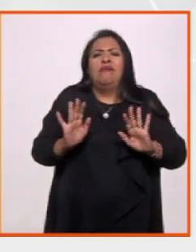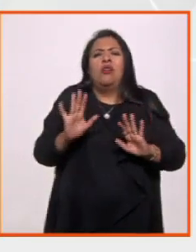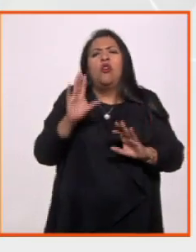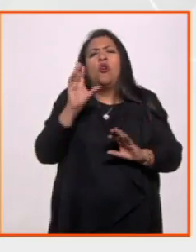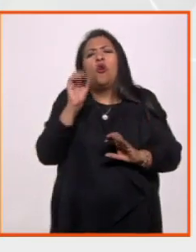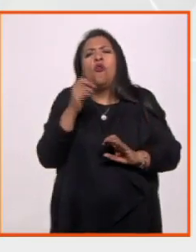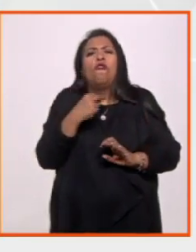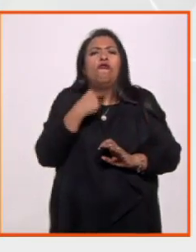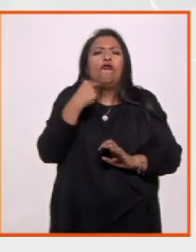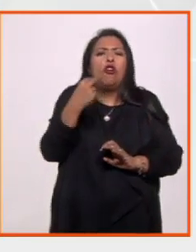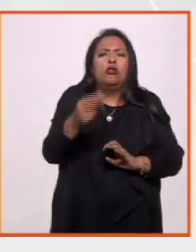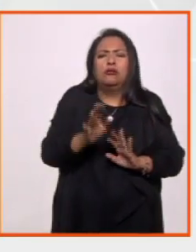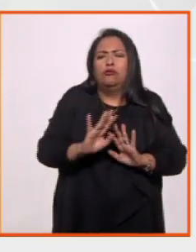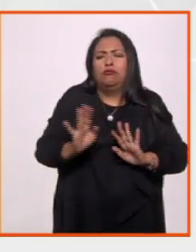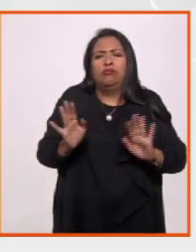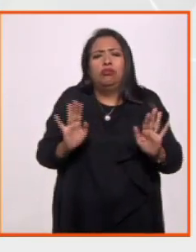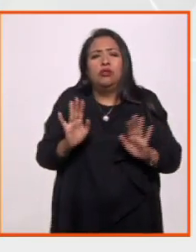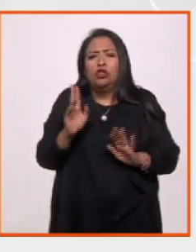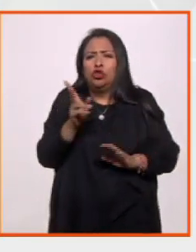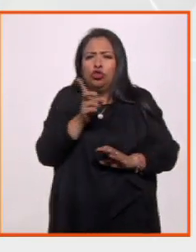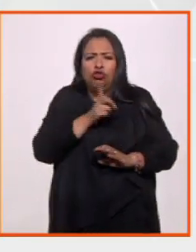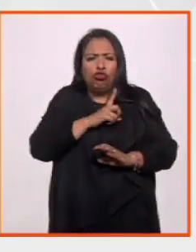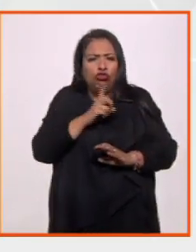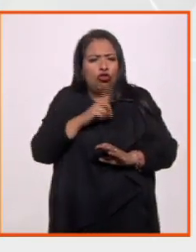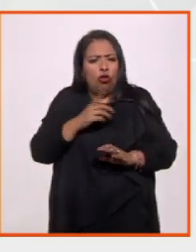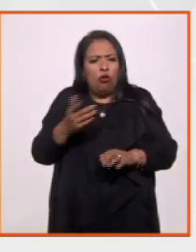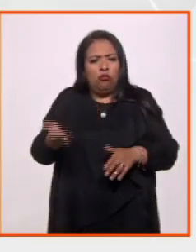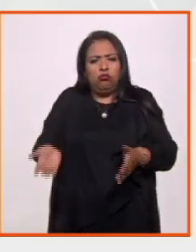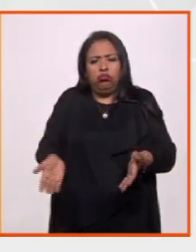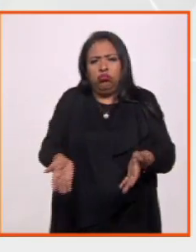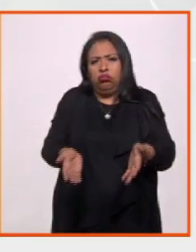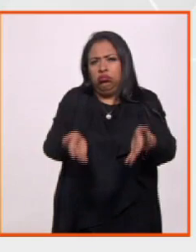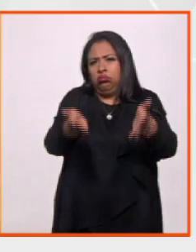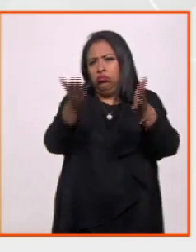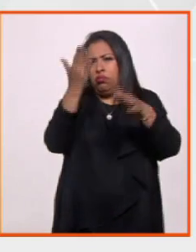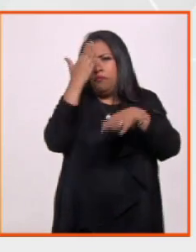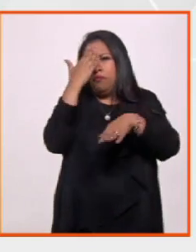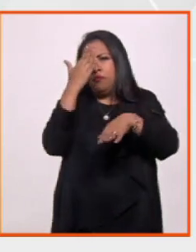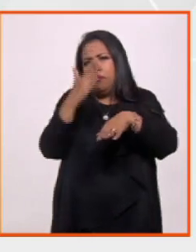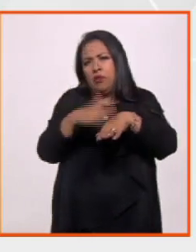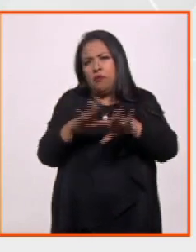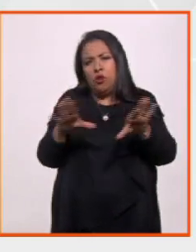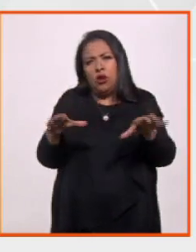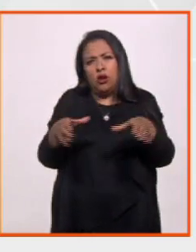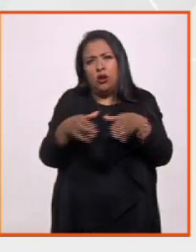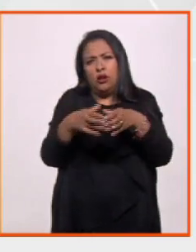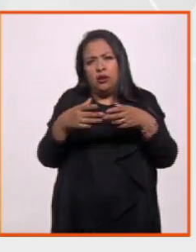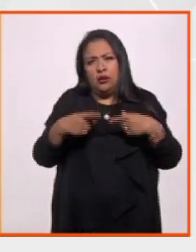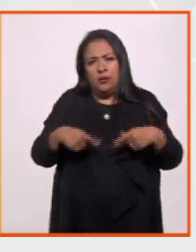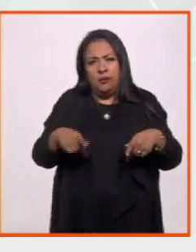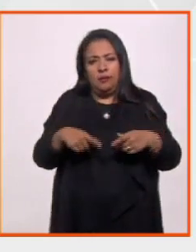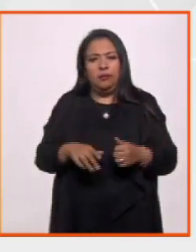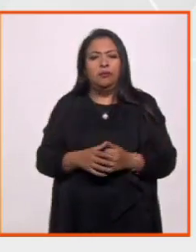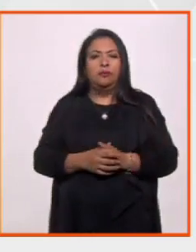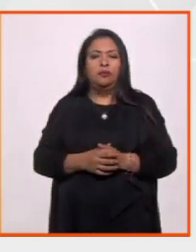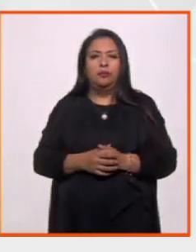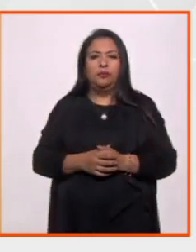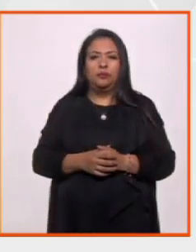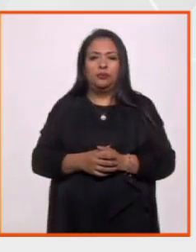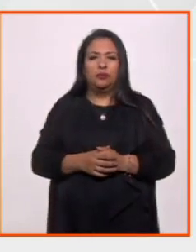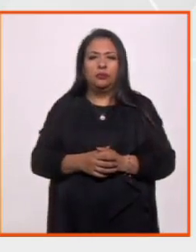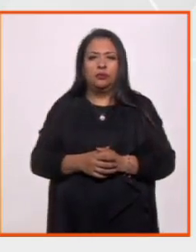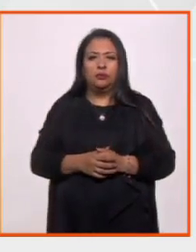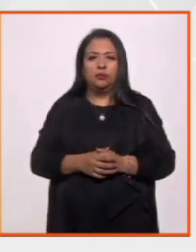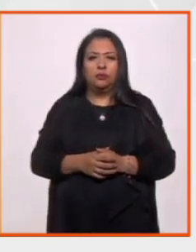la voz fuerte, sino que solitos entrasen en la memoria colectiva de la gente. Señor,